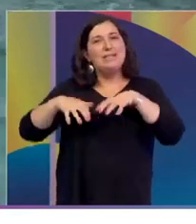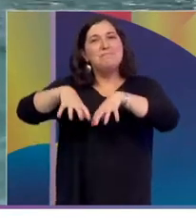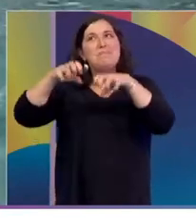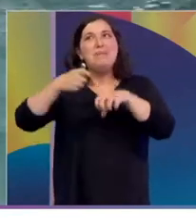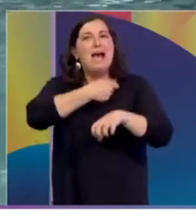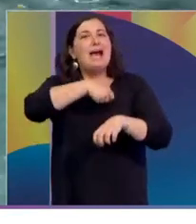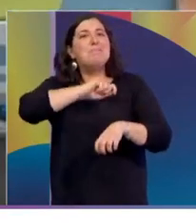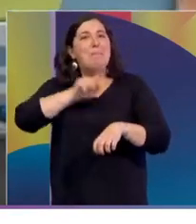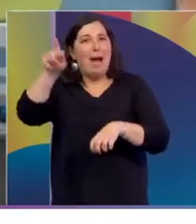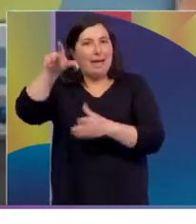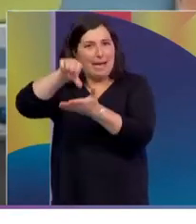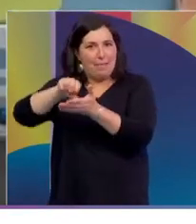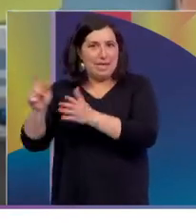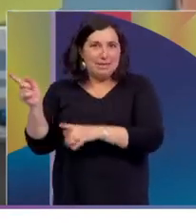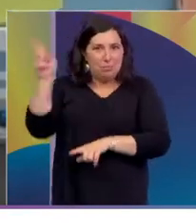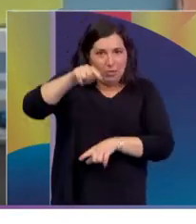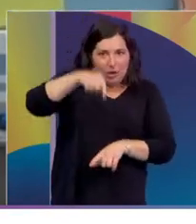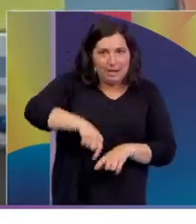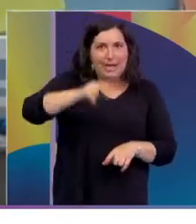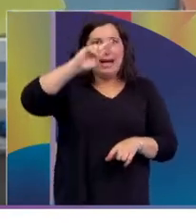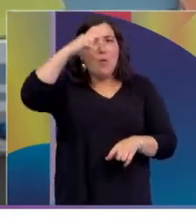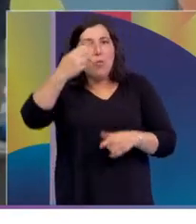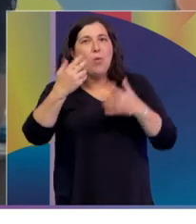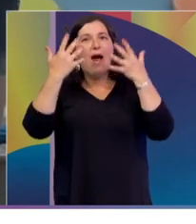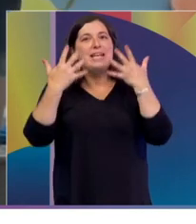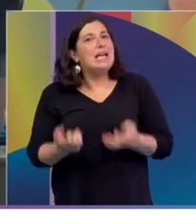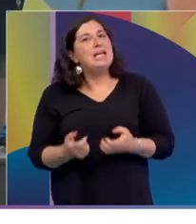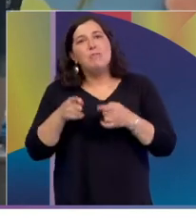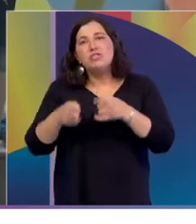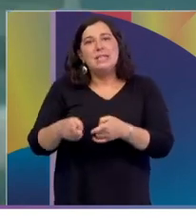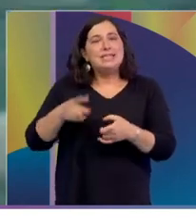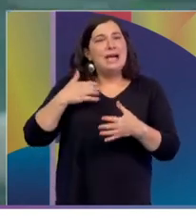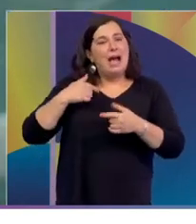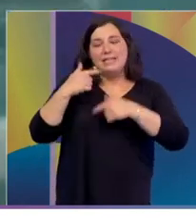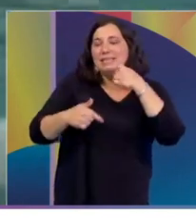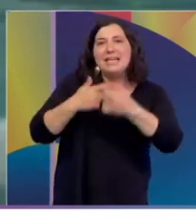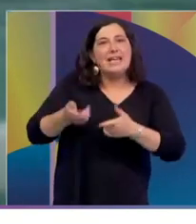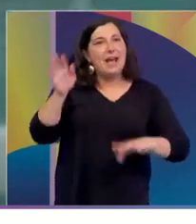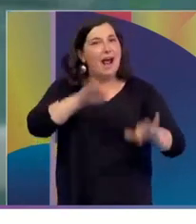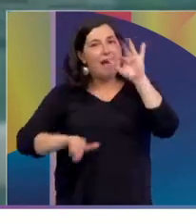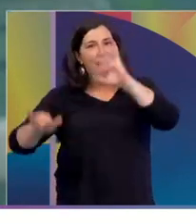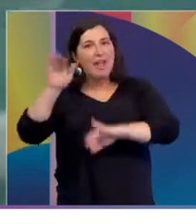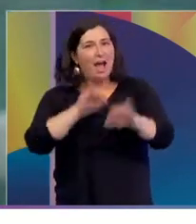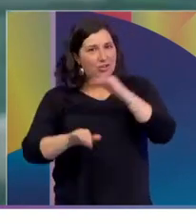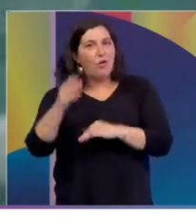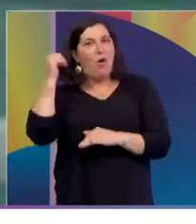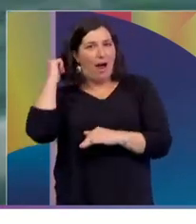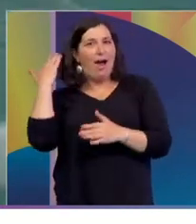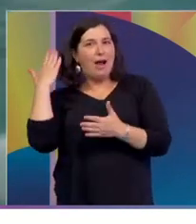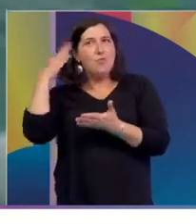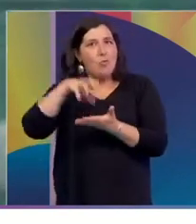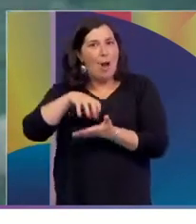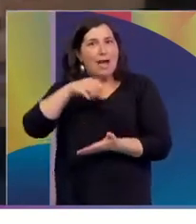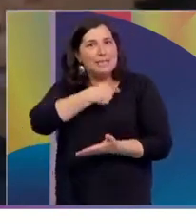retornamos a Uruguay, queríamos que siguiera nadando porque ella lo hacía allá. Y bueno, empezamos a buscar